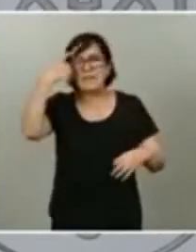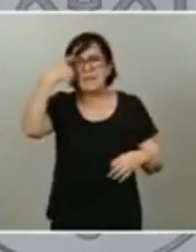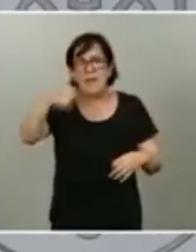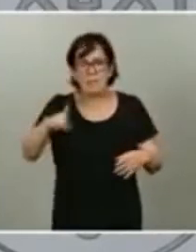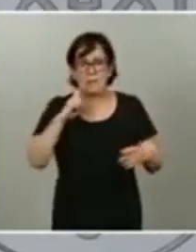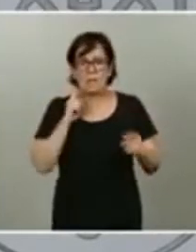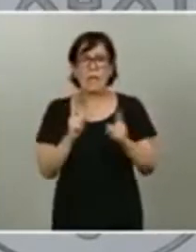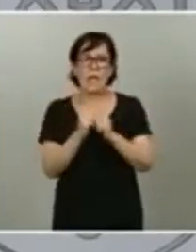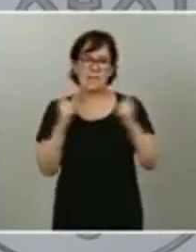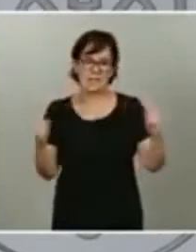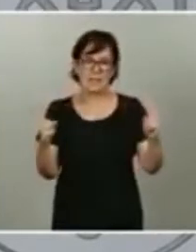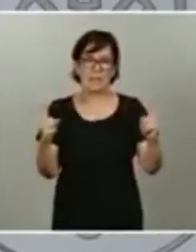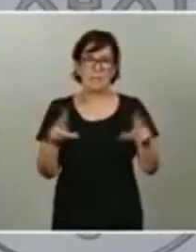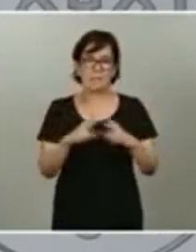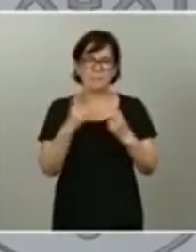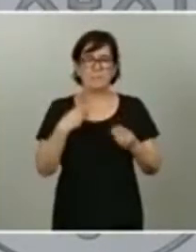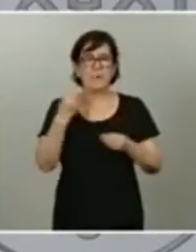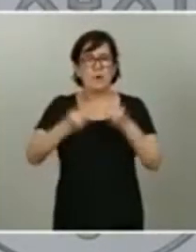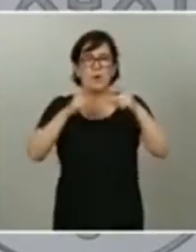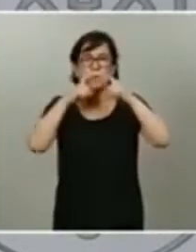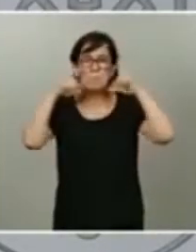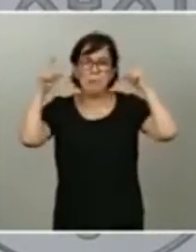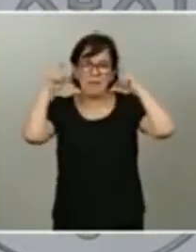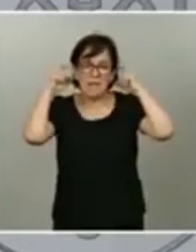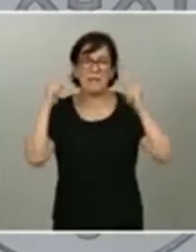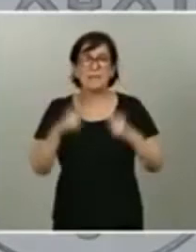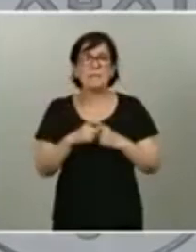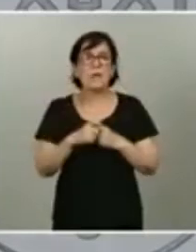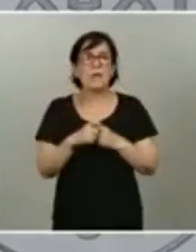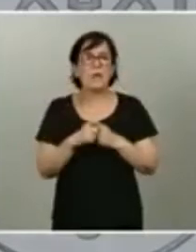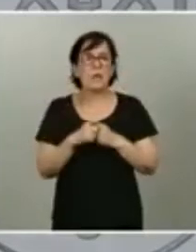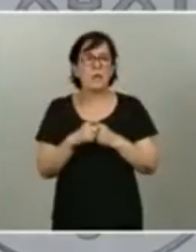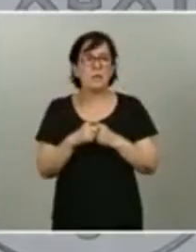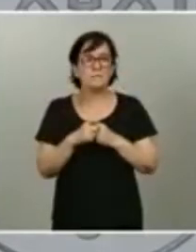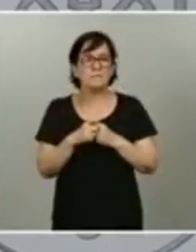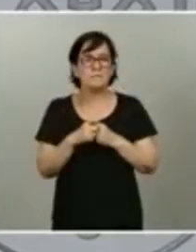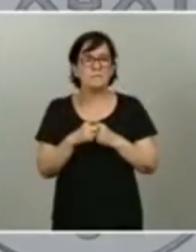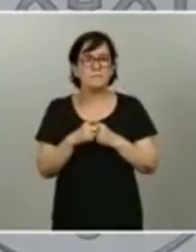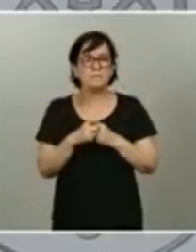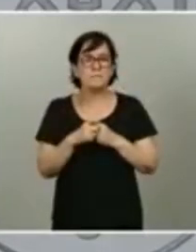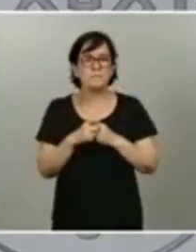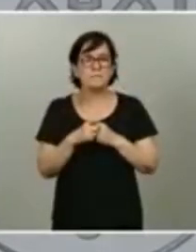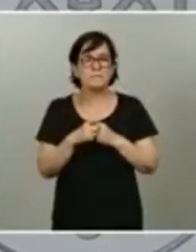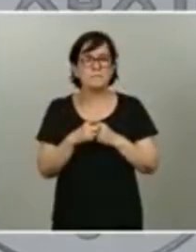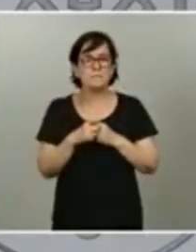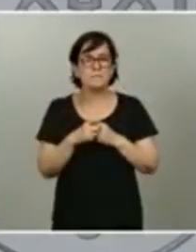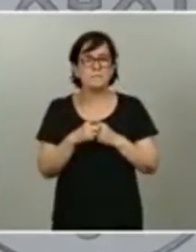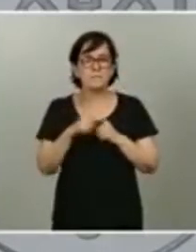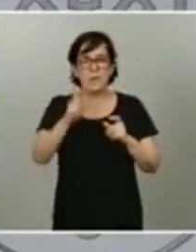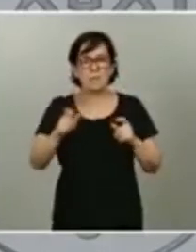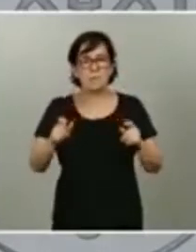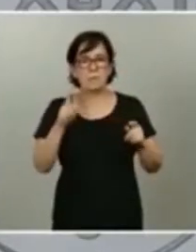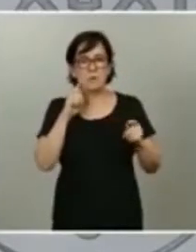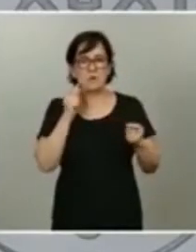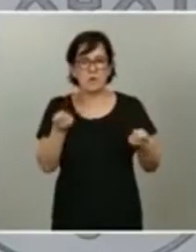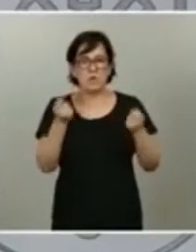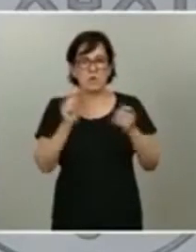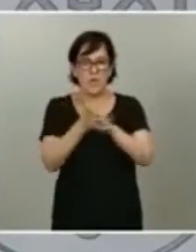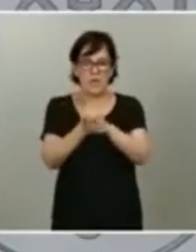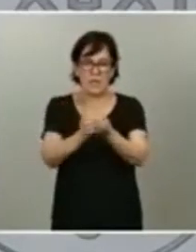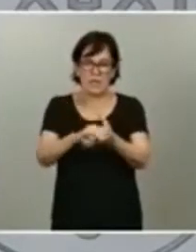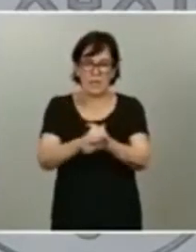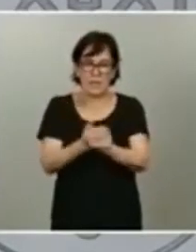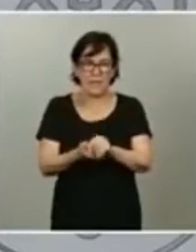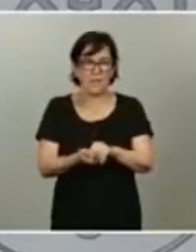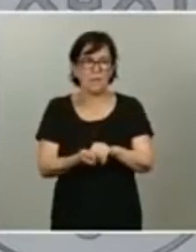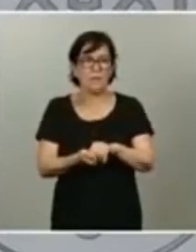social la utilización de la mascarilla el que las personas tengan toda la precaución en el lavado de manos la limpieza de